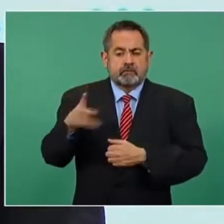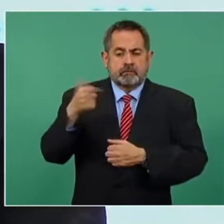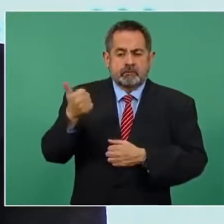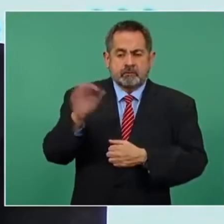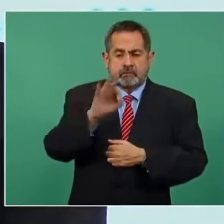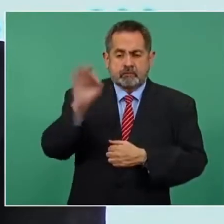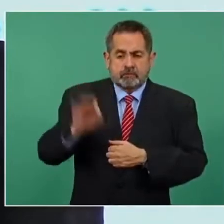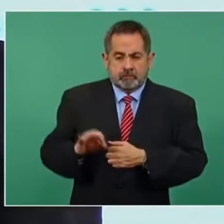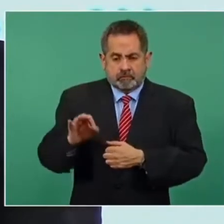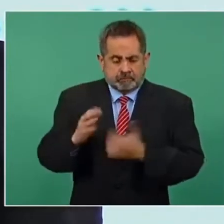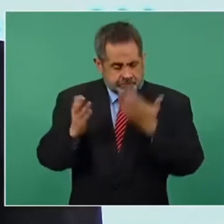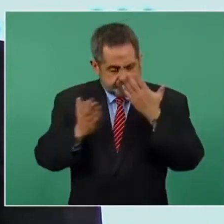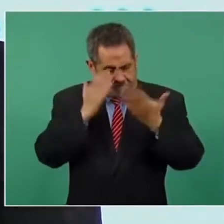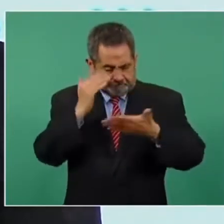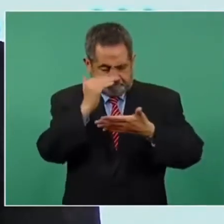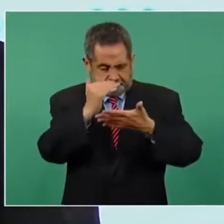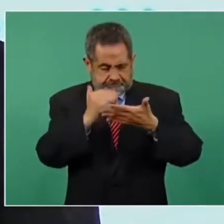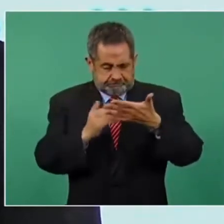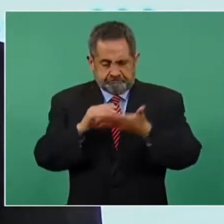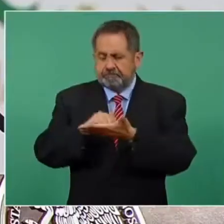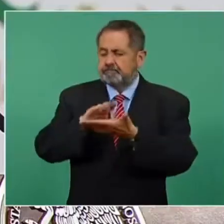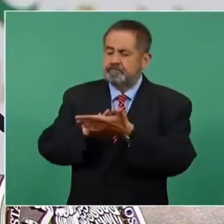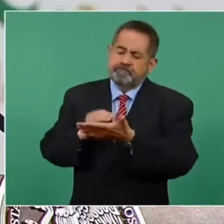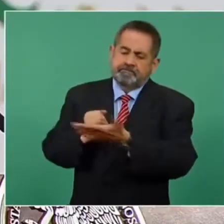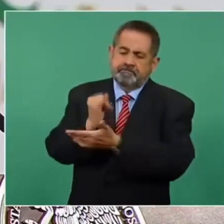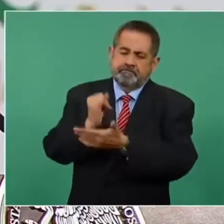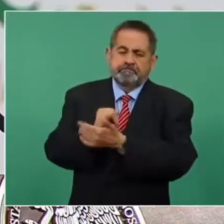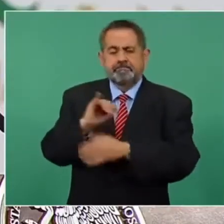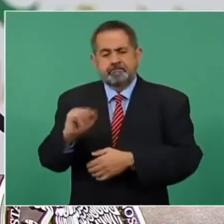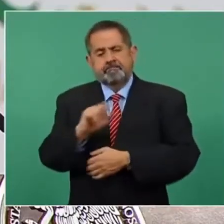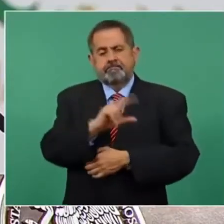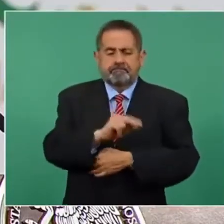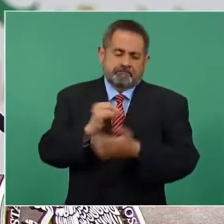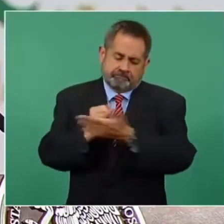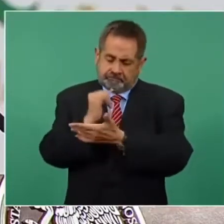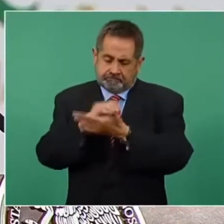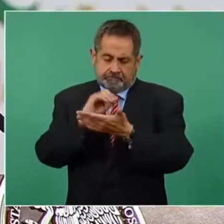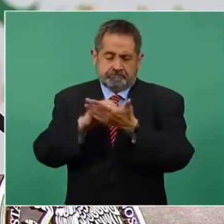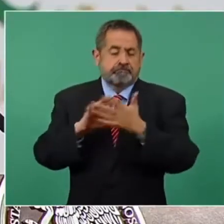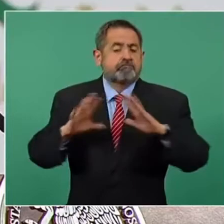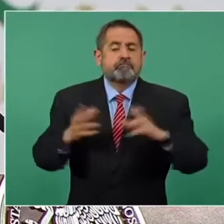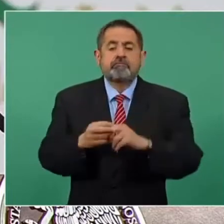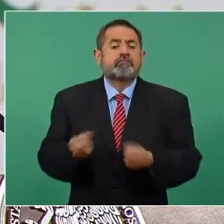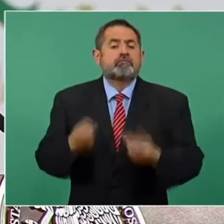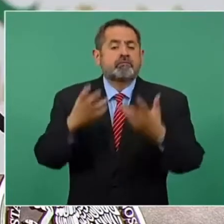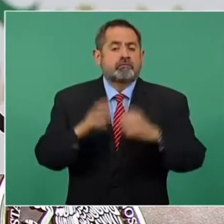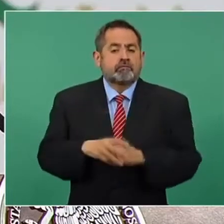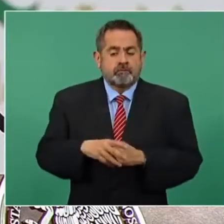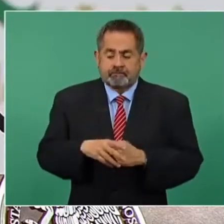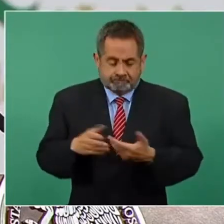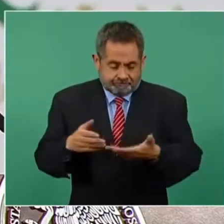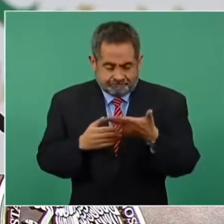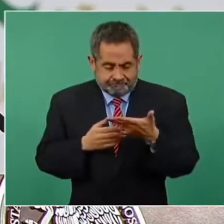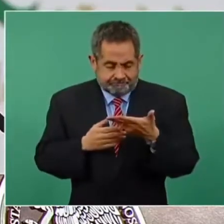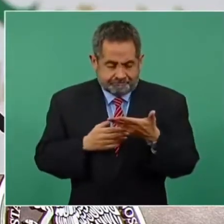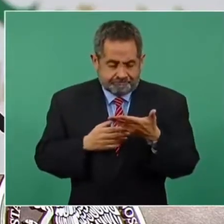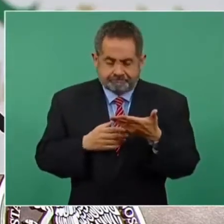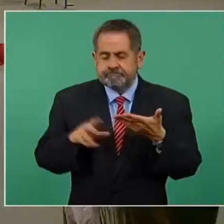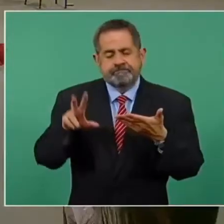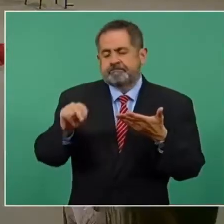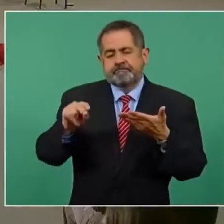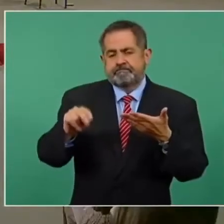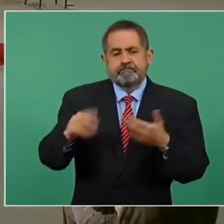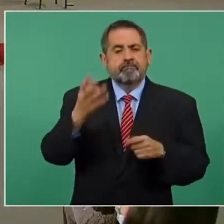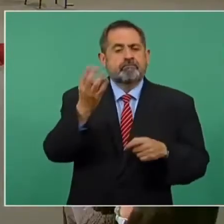solicitudes han sido ya dictaminadas, de las cuales se han declarado improcedentes 900